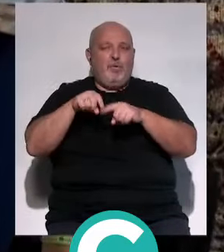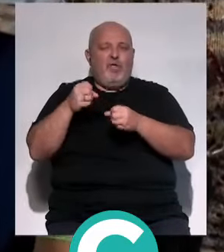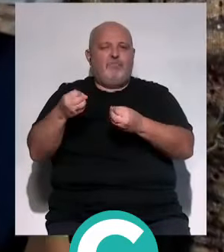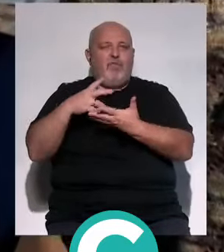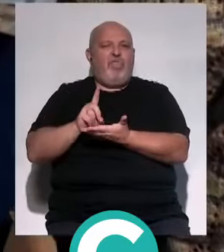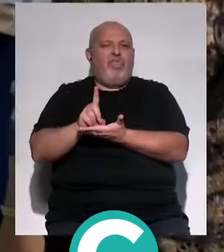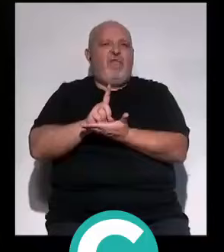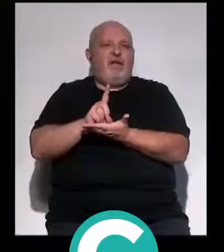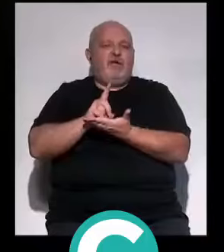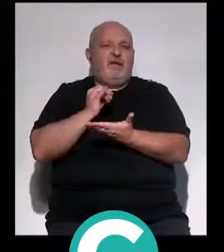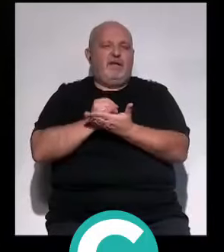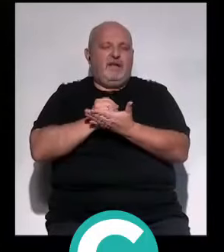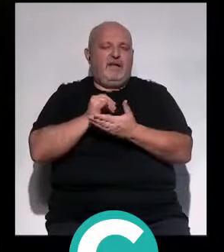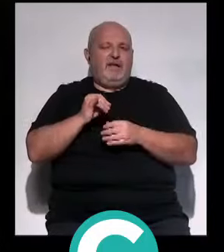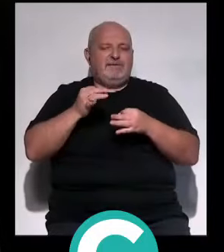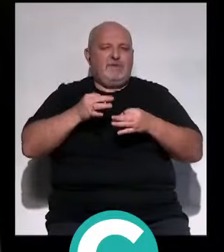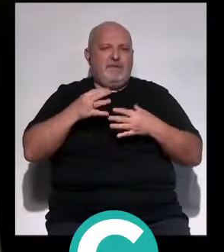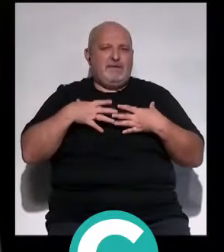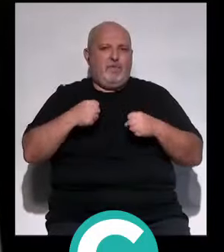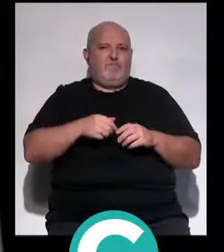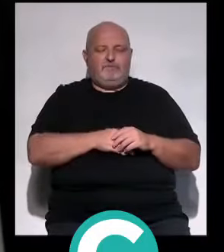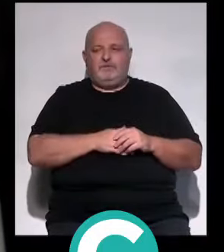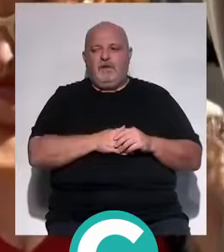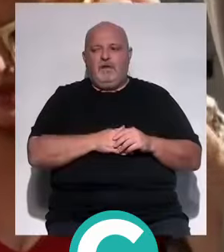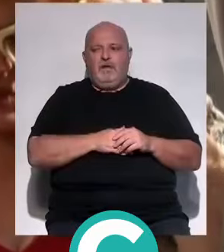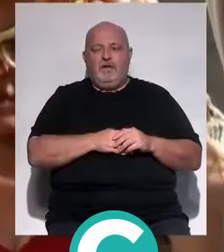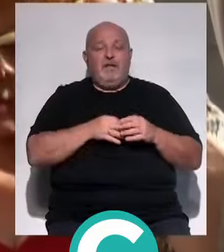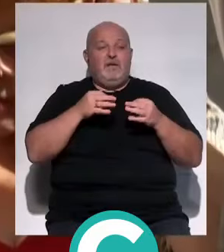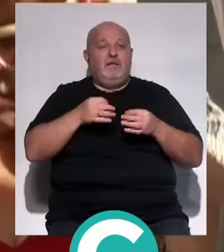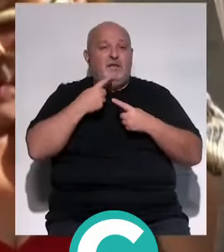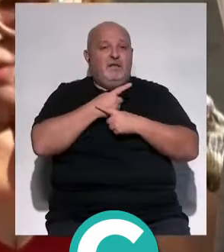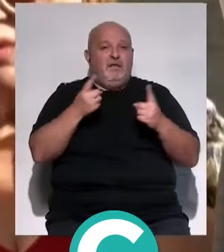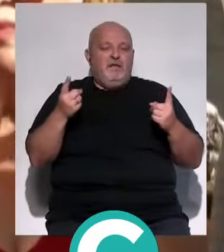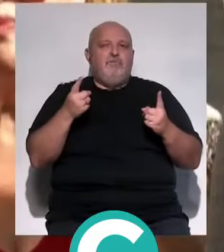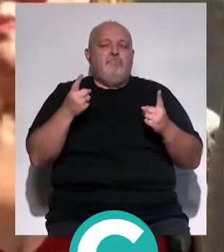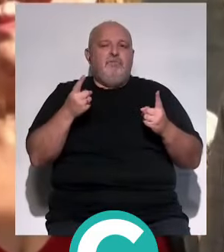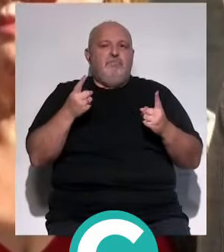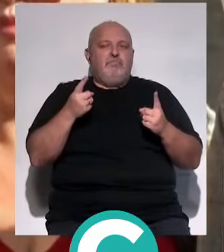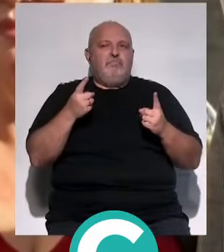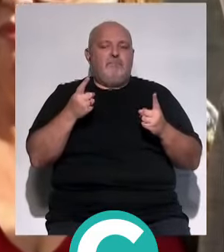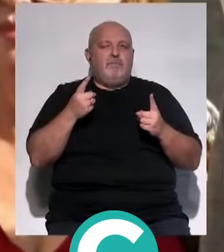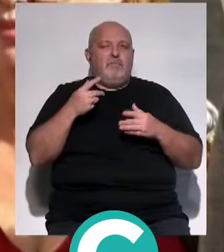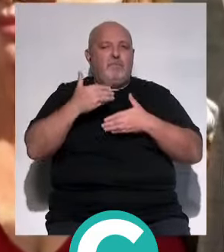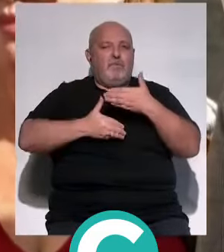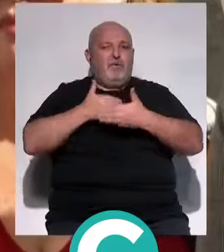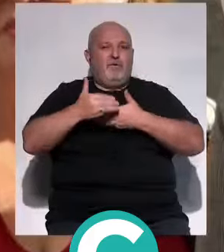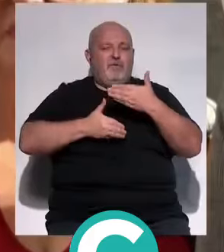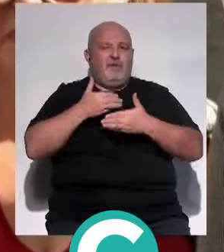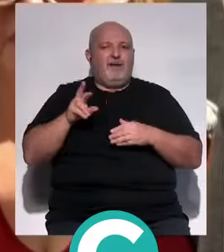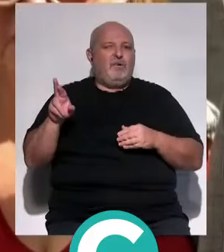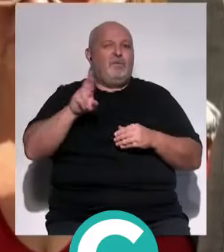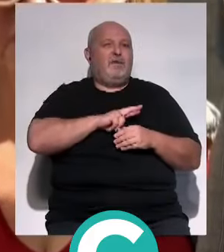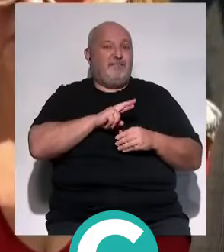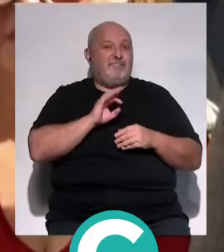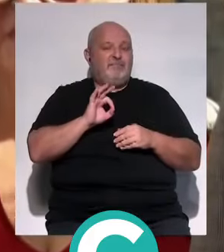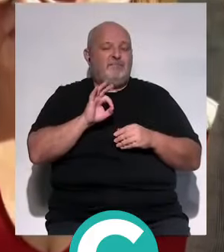oficiales del Instituto de Seguridad y Salud. Siempre decimos que un proceso de recuperación